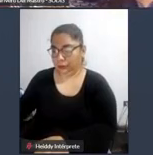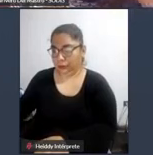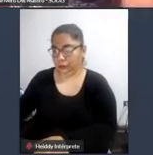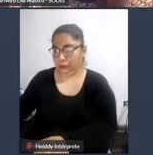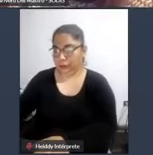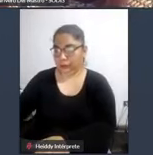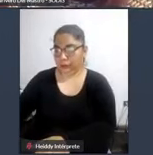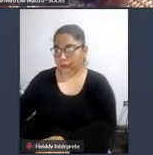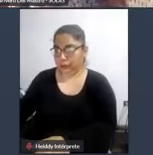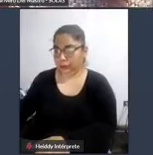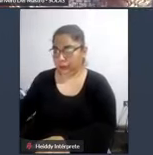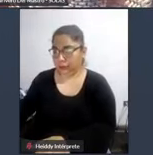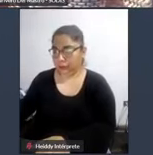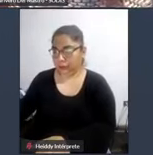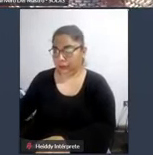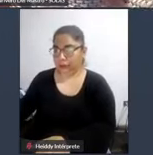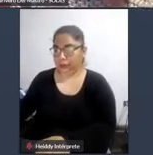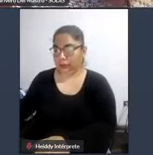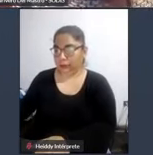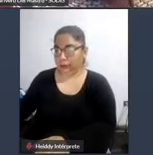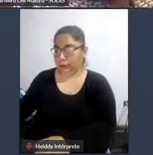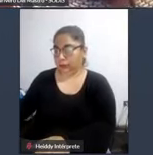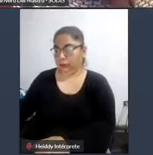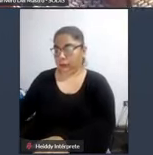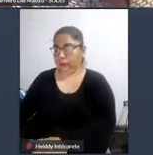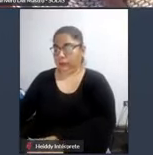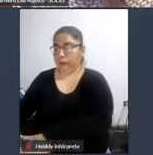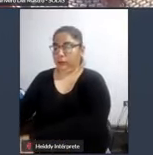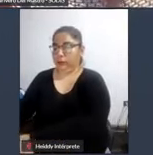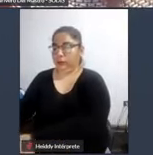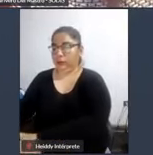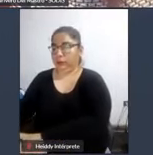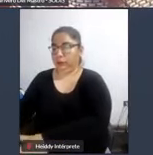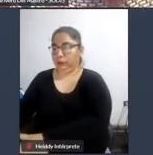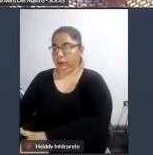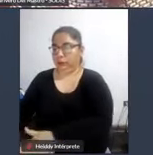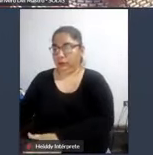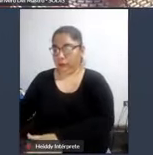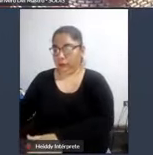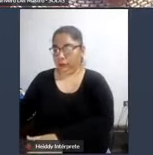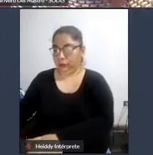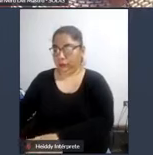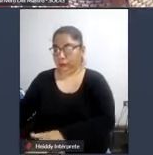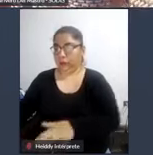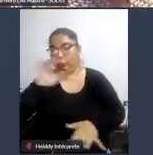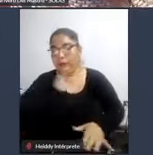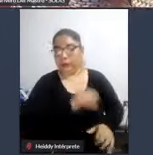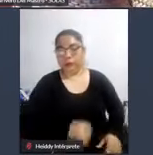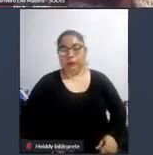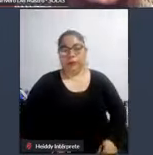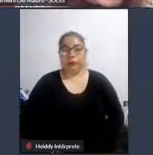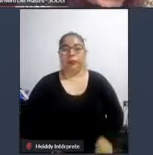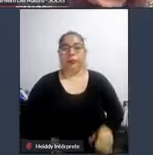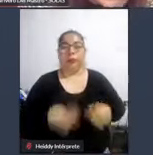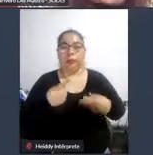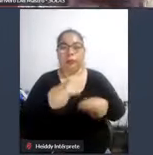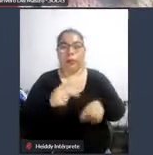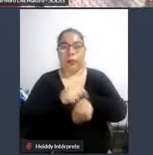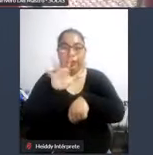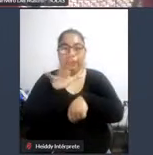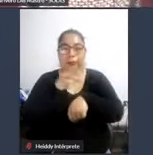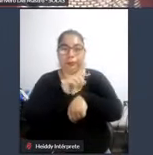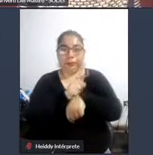mientras de repente vamos dándole vamos dándole tiempo a Marilero para que pueda retomar sus cinco minutos vamos a pasar